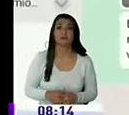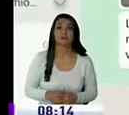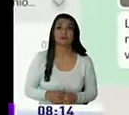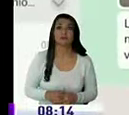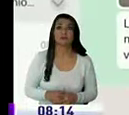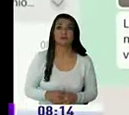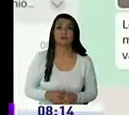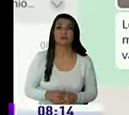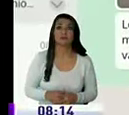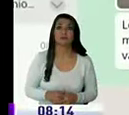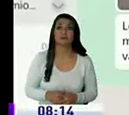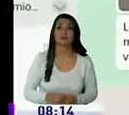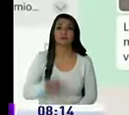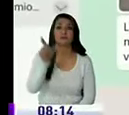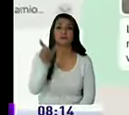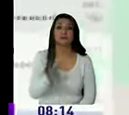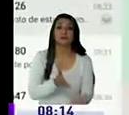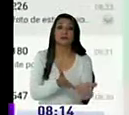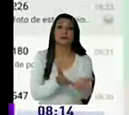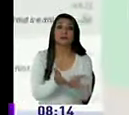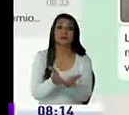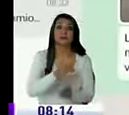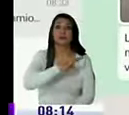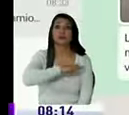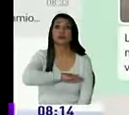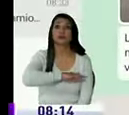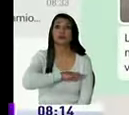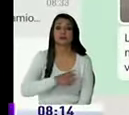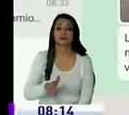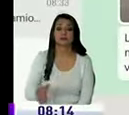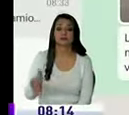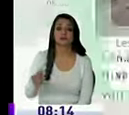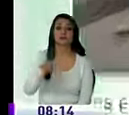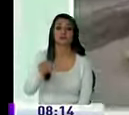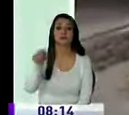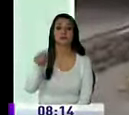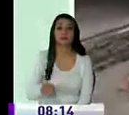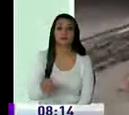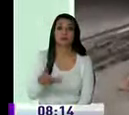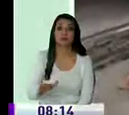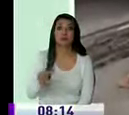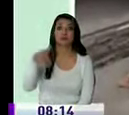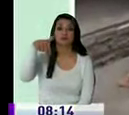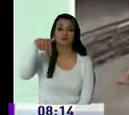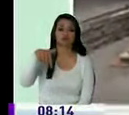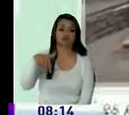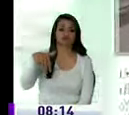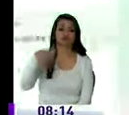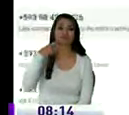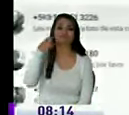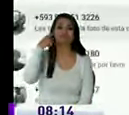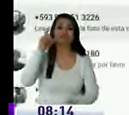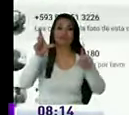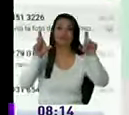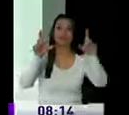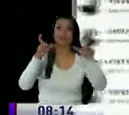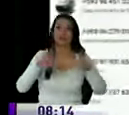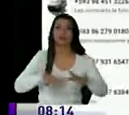que presta servicios del municipio y está mal estacionado miren y encima además está parado lindo y sonrillo para la foto